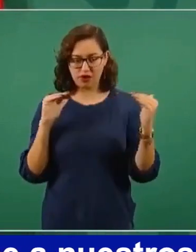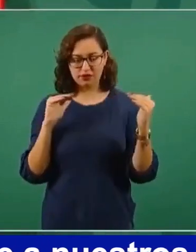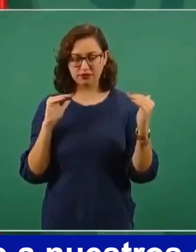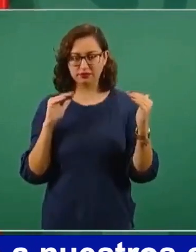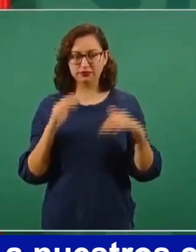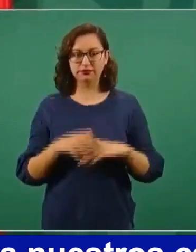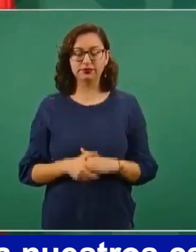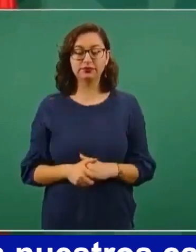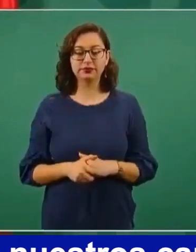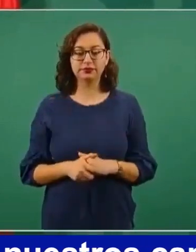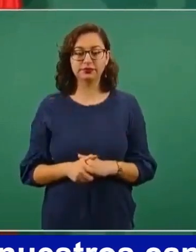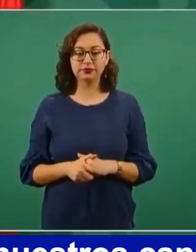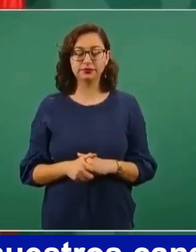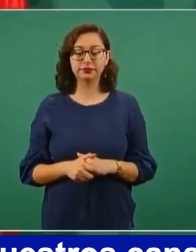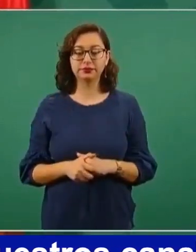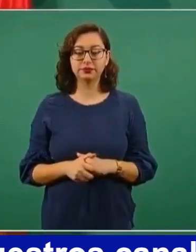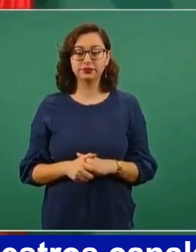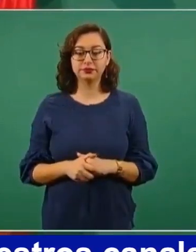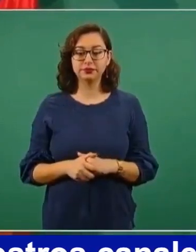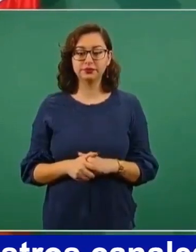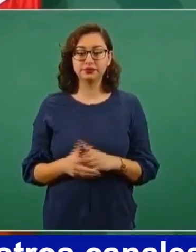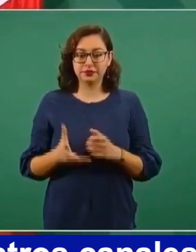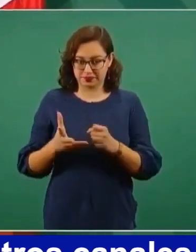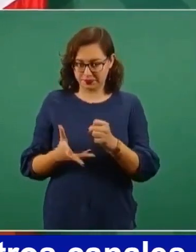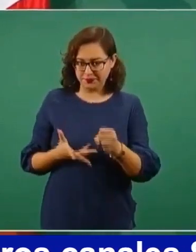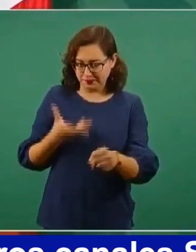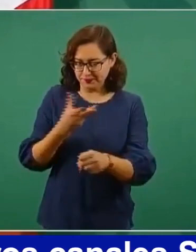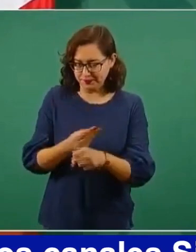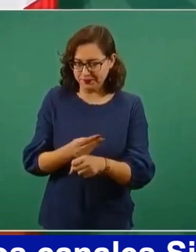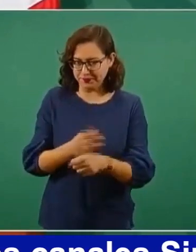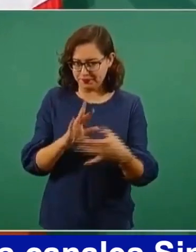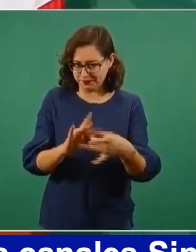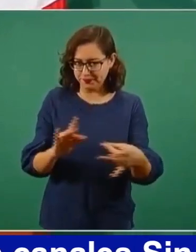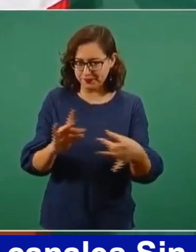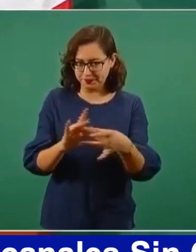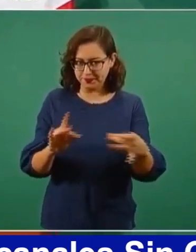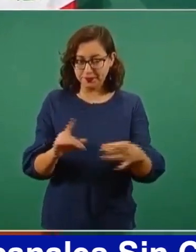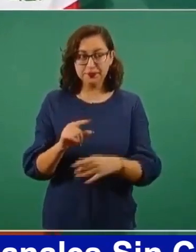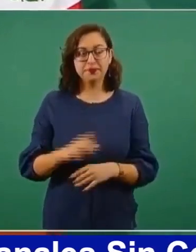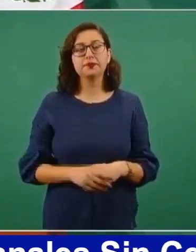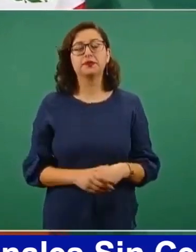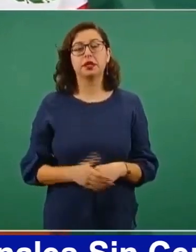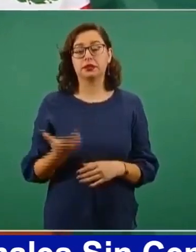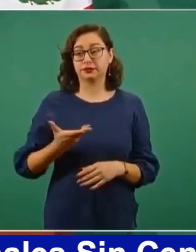Le adelanto algo. Cuando fui a Washington,